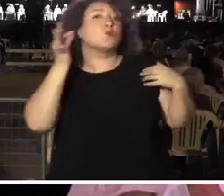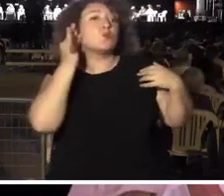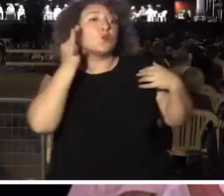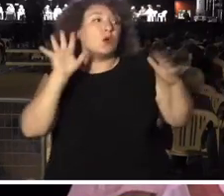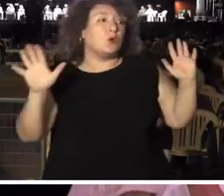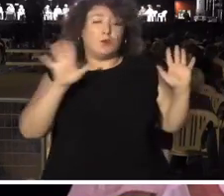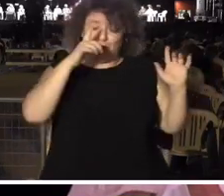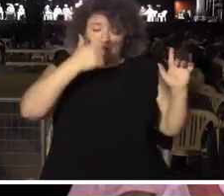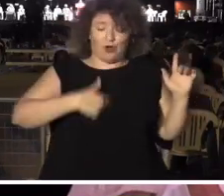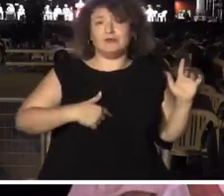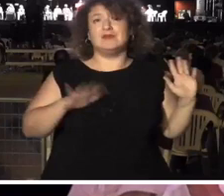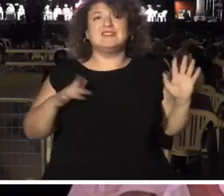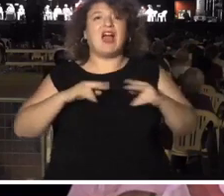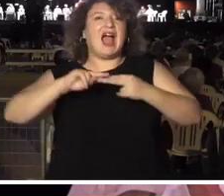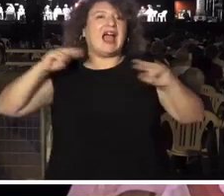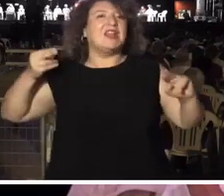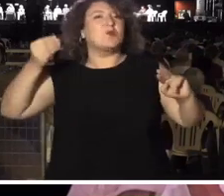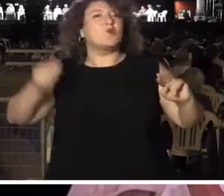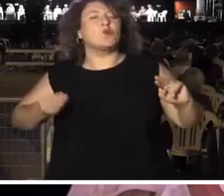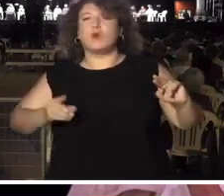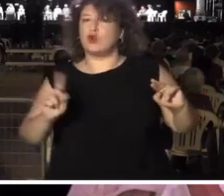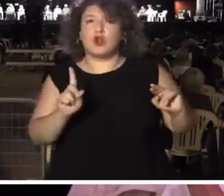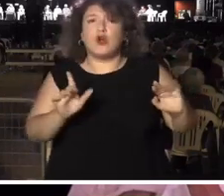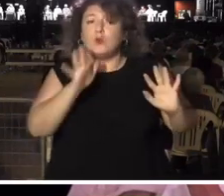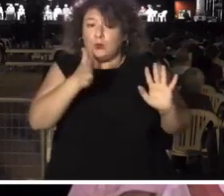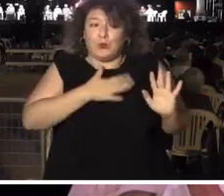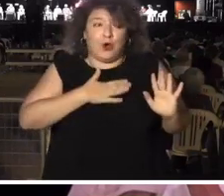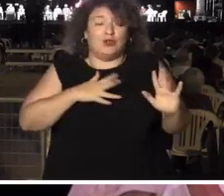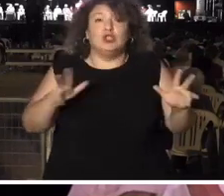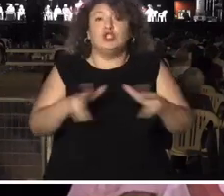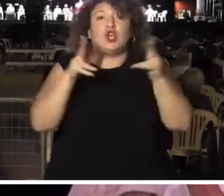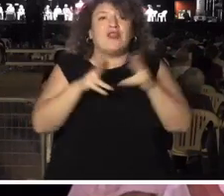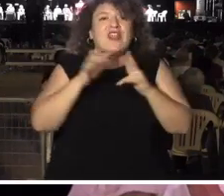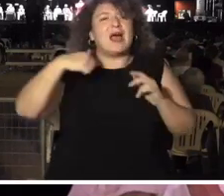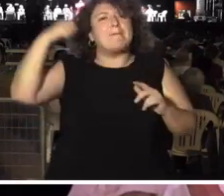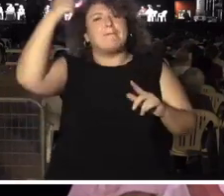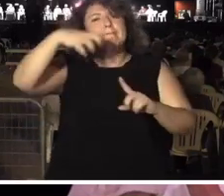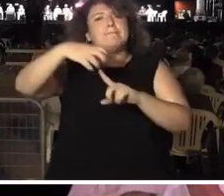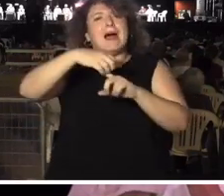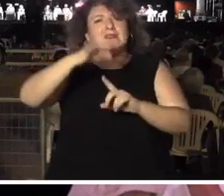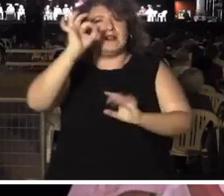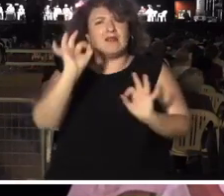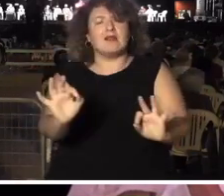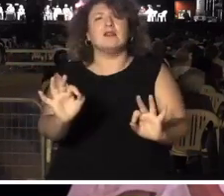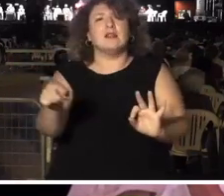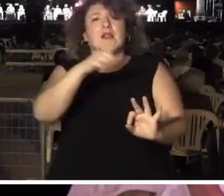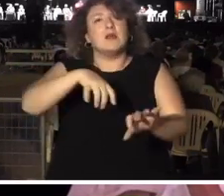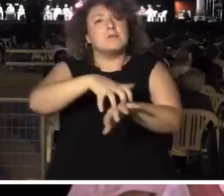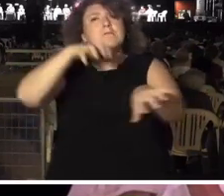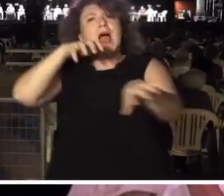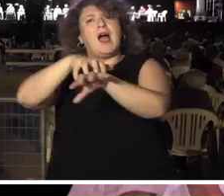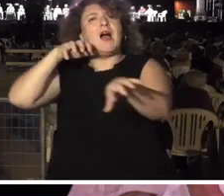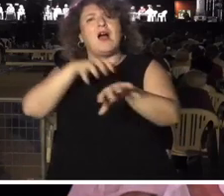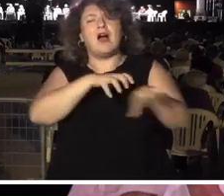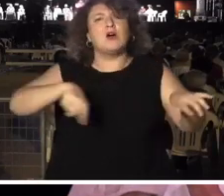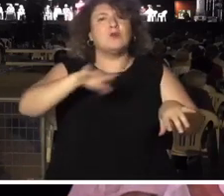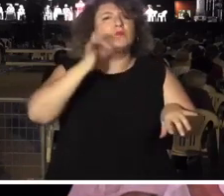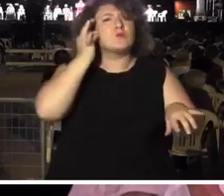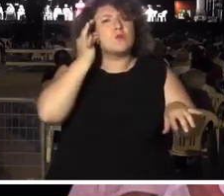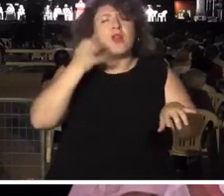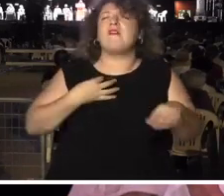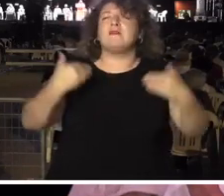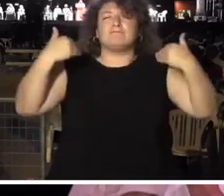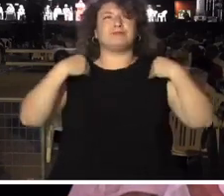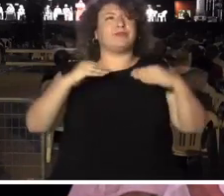estemos mejor dotadas genéticamente para hacerlo, sino porque vivimos en sociedades patriarcales que obligan mayoritariamente a mujeres a